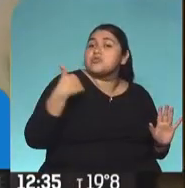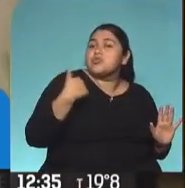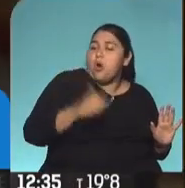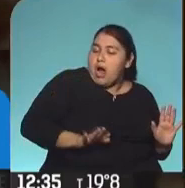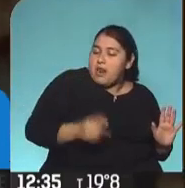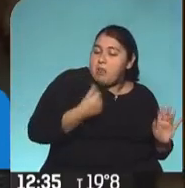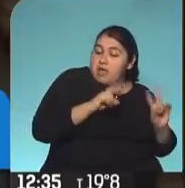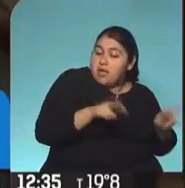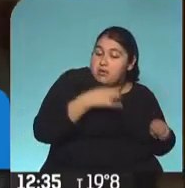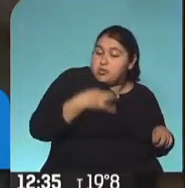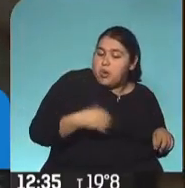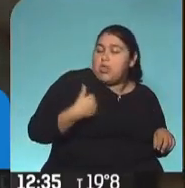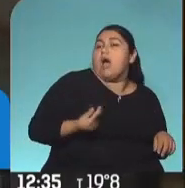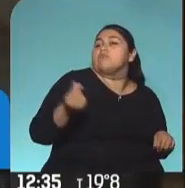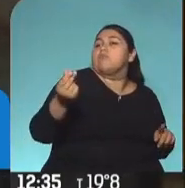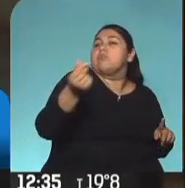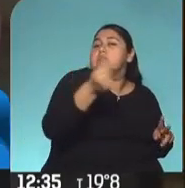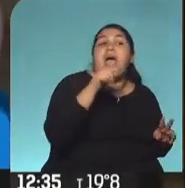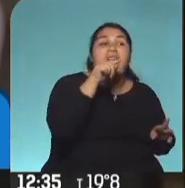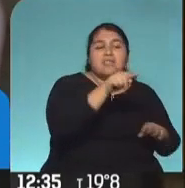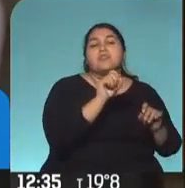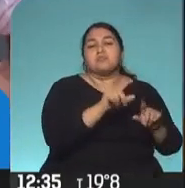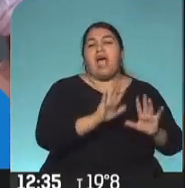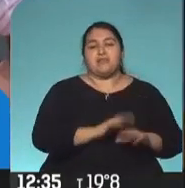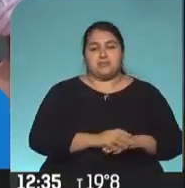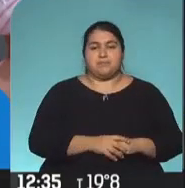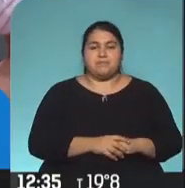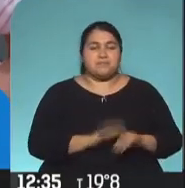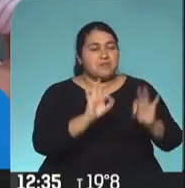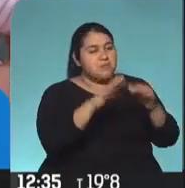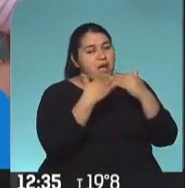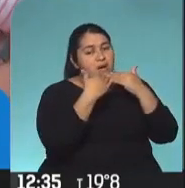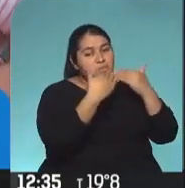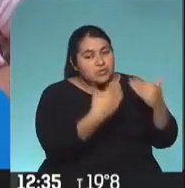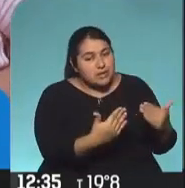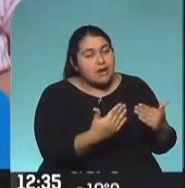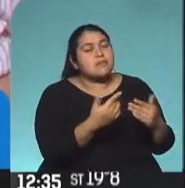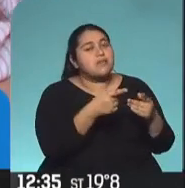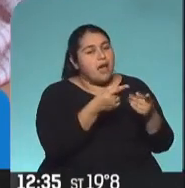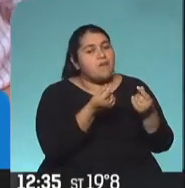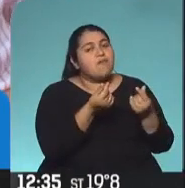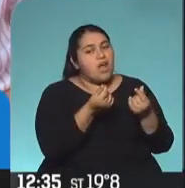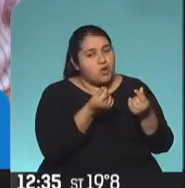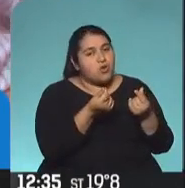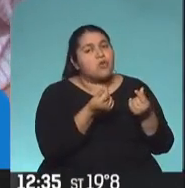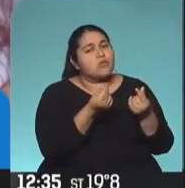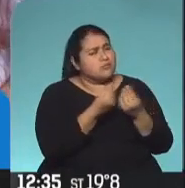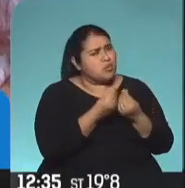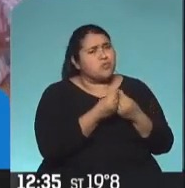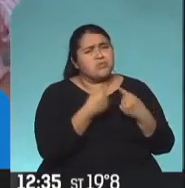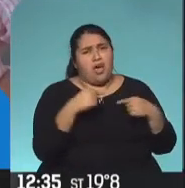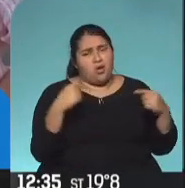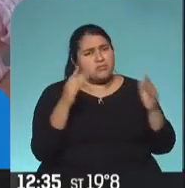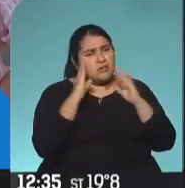con lo que tengo. Esas son las prioridades de los argentinos. Te agradezco muchísimo, Martín. Y vale la pena destacar también que hay muchísima gente que